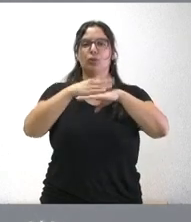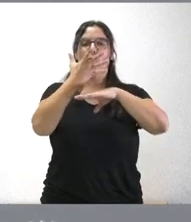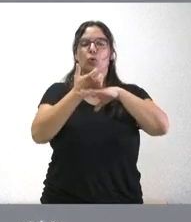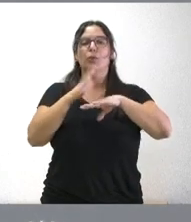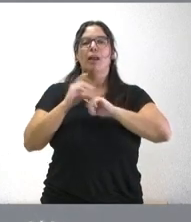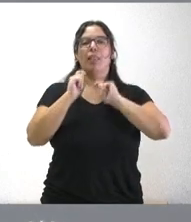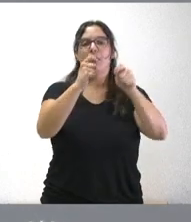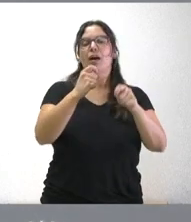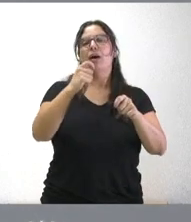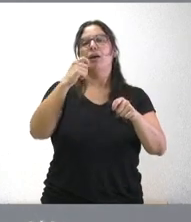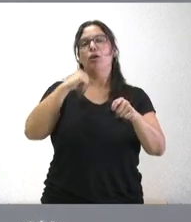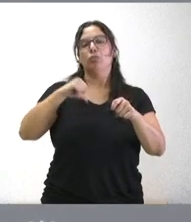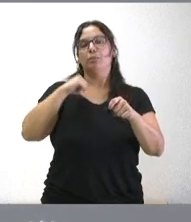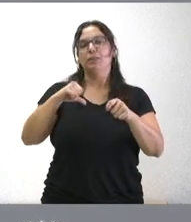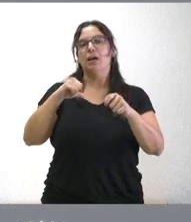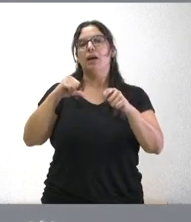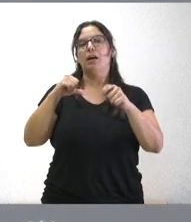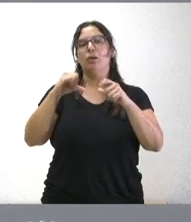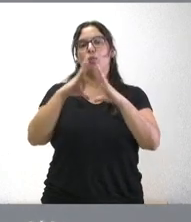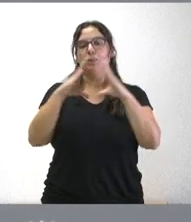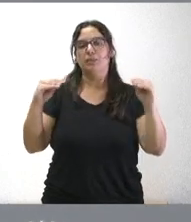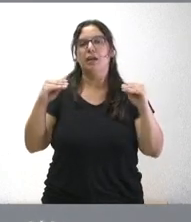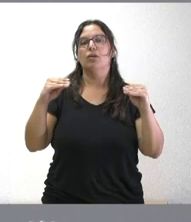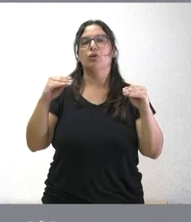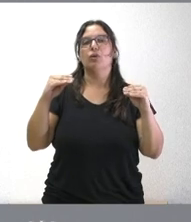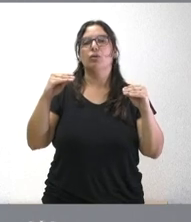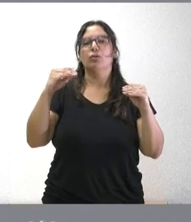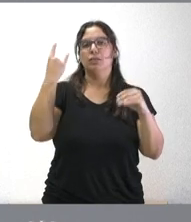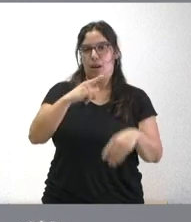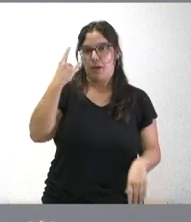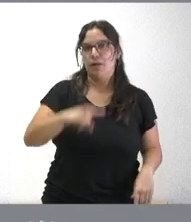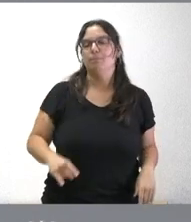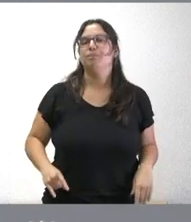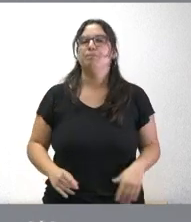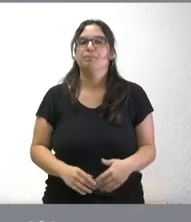Universitario Sanitario de Salamanca.